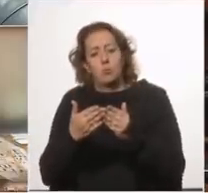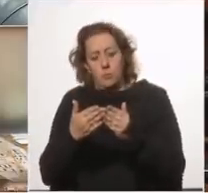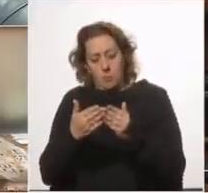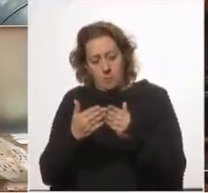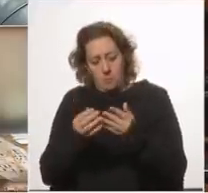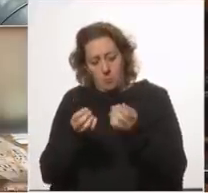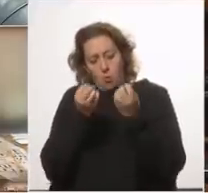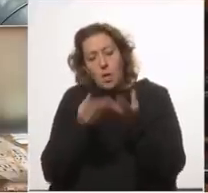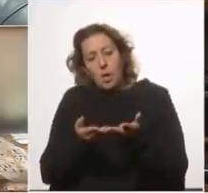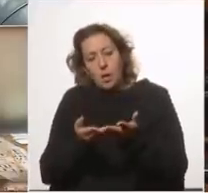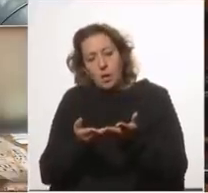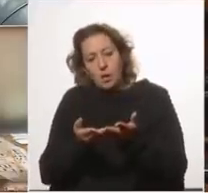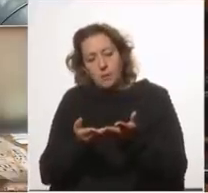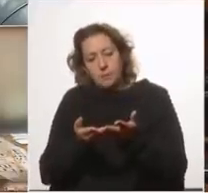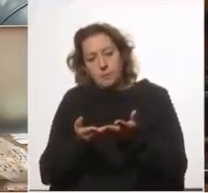¿por qué